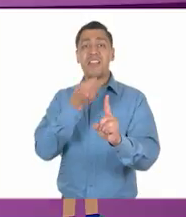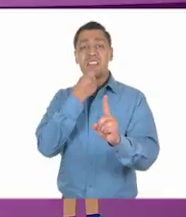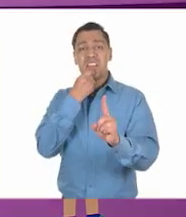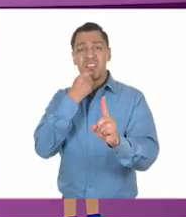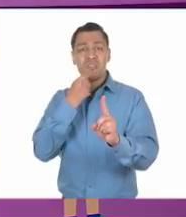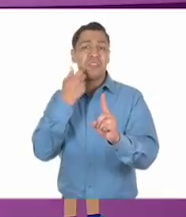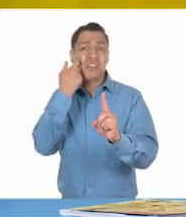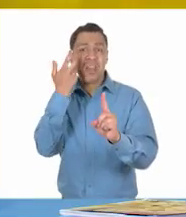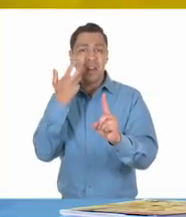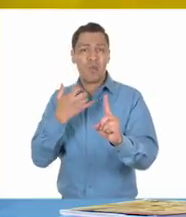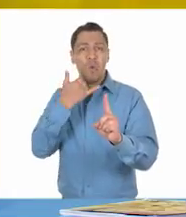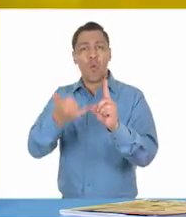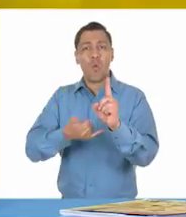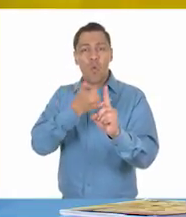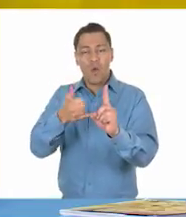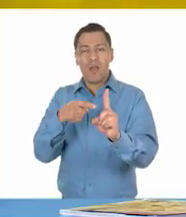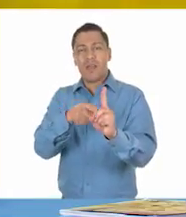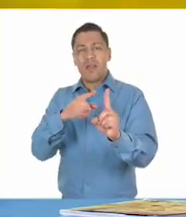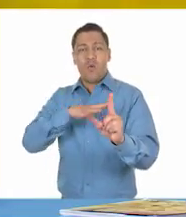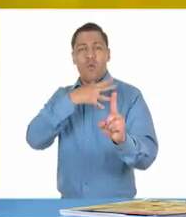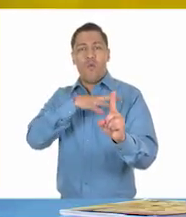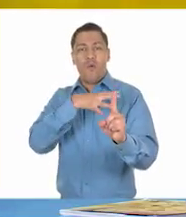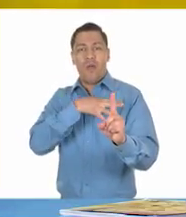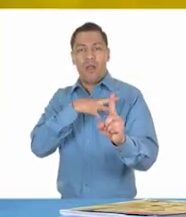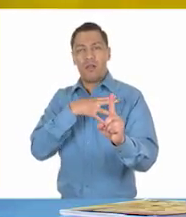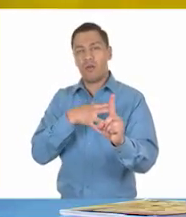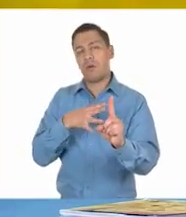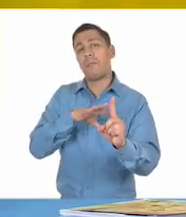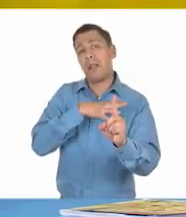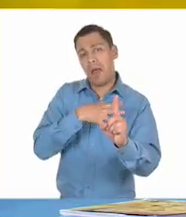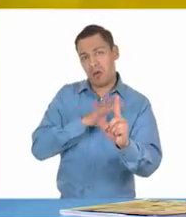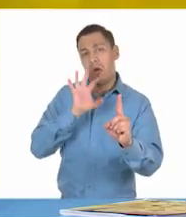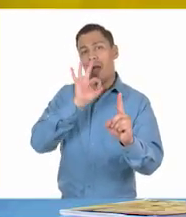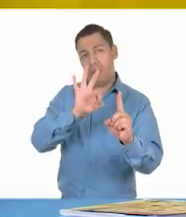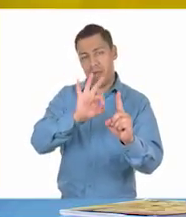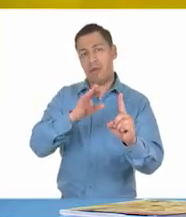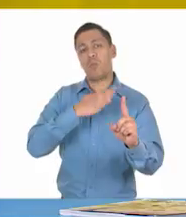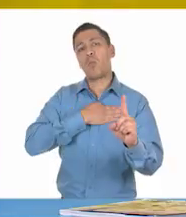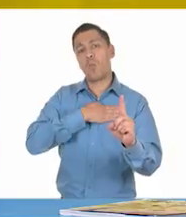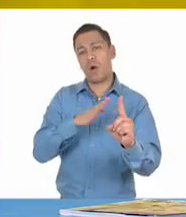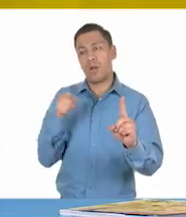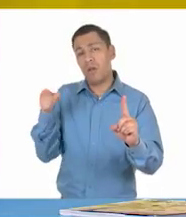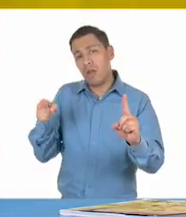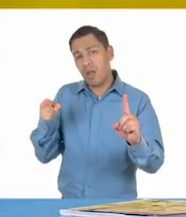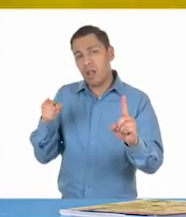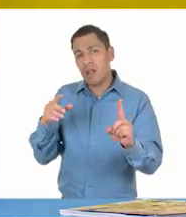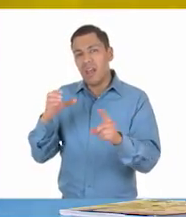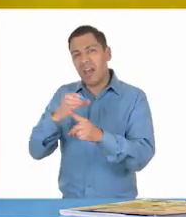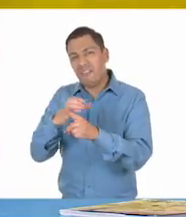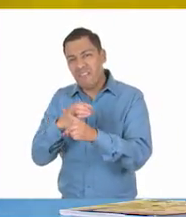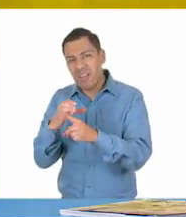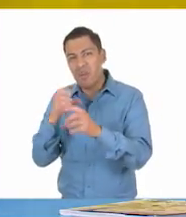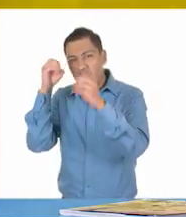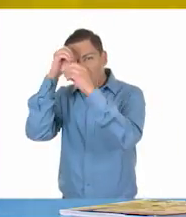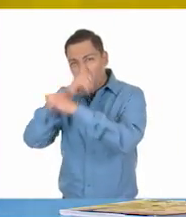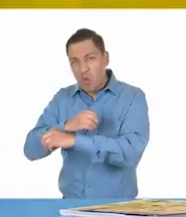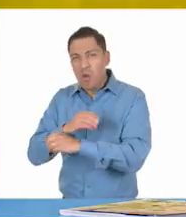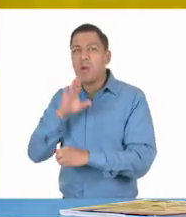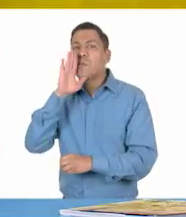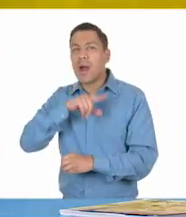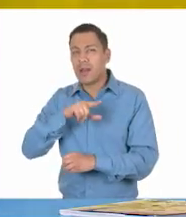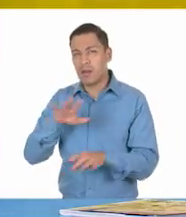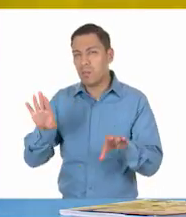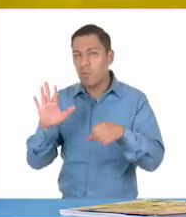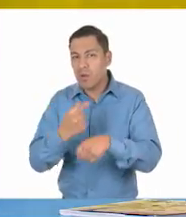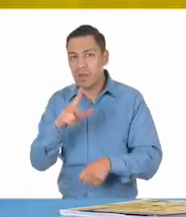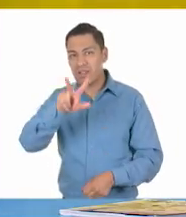razones por las que nace esta percepción de que lo blanco es bueno o que lo oscuro es malo es por las campañas de los medios